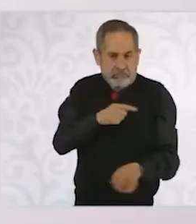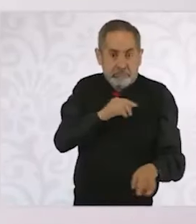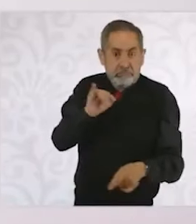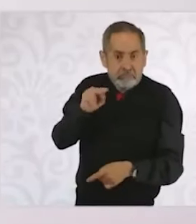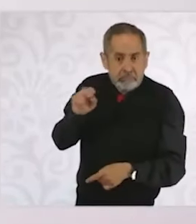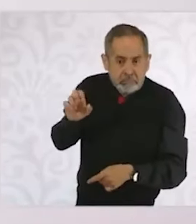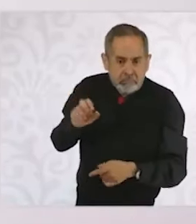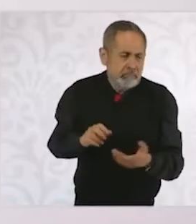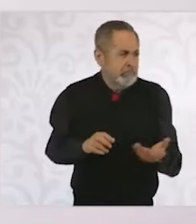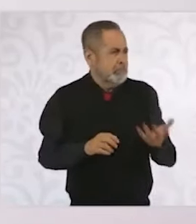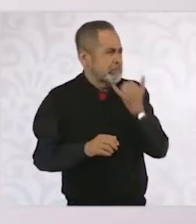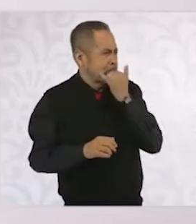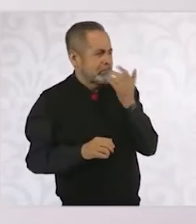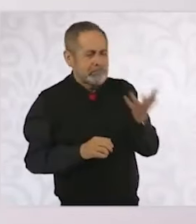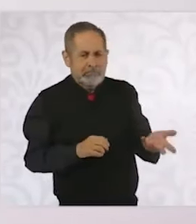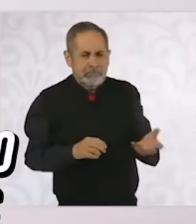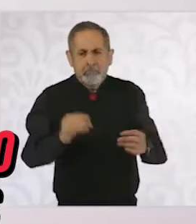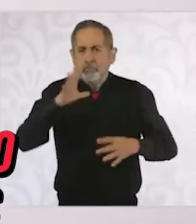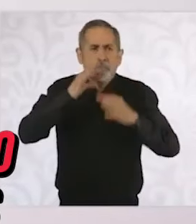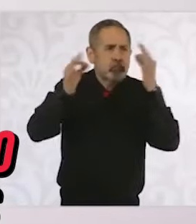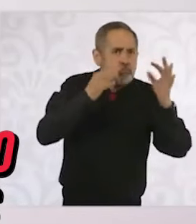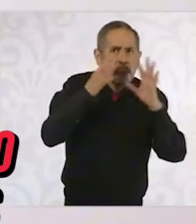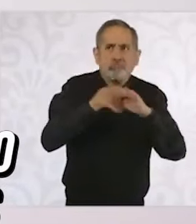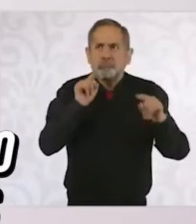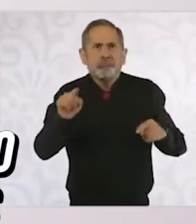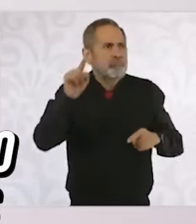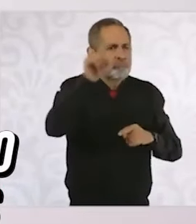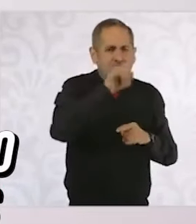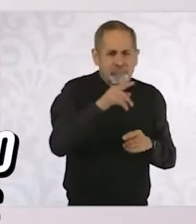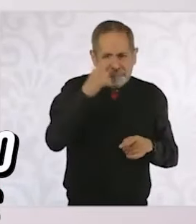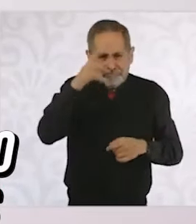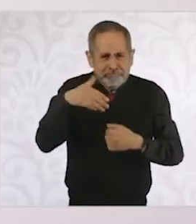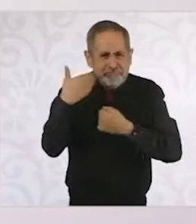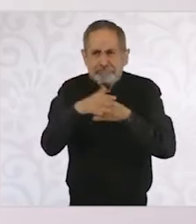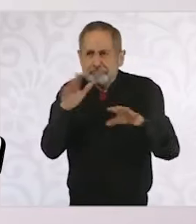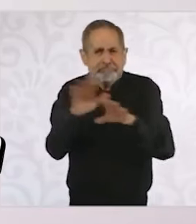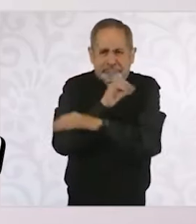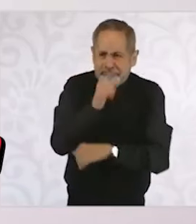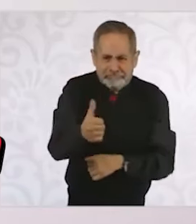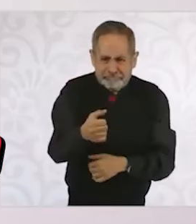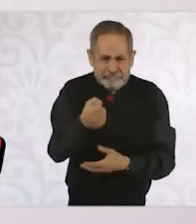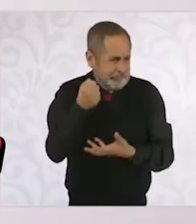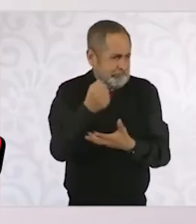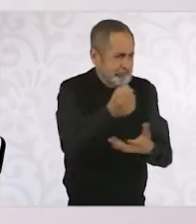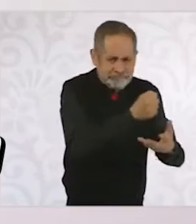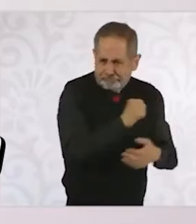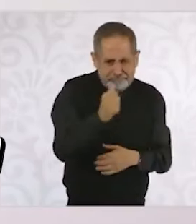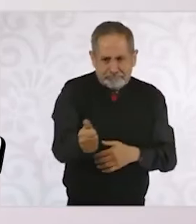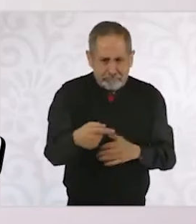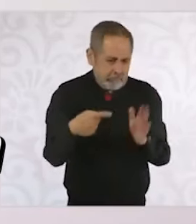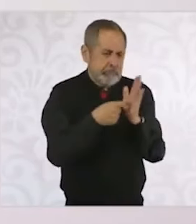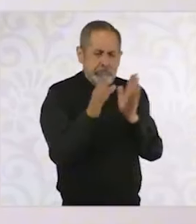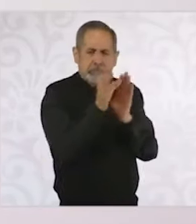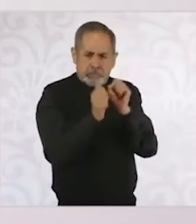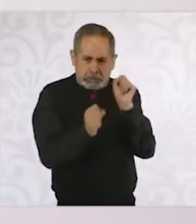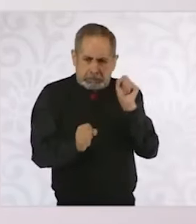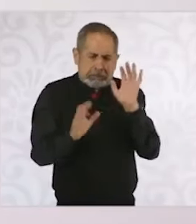Pues sí, pero si no hay campañas, no hay financiamiento a partidos políticos, eso está establecido en la Constitución.